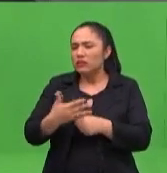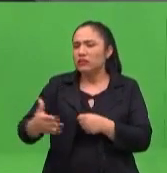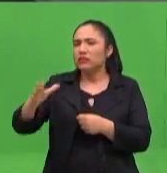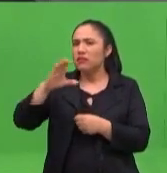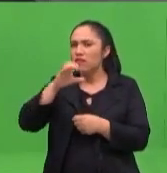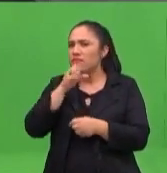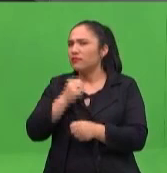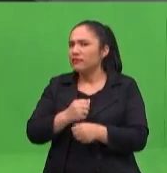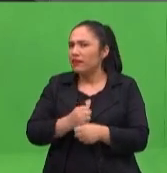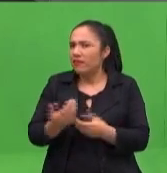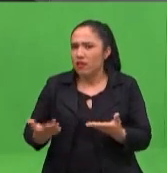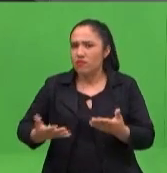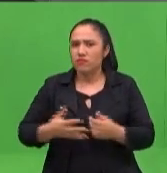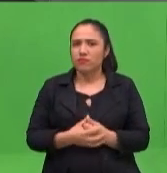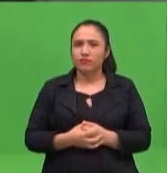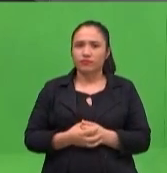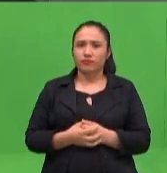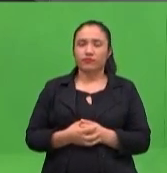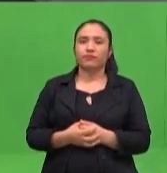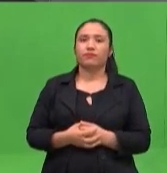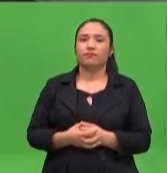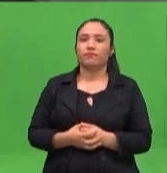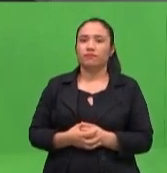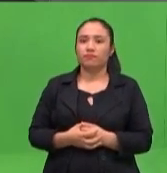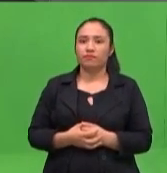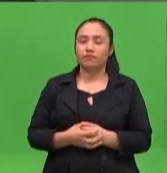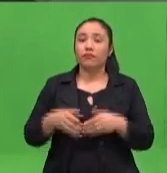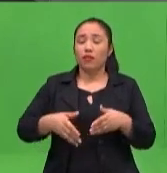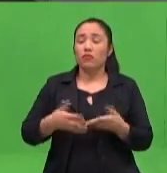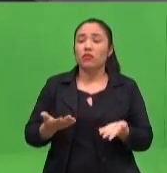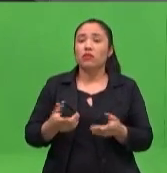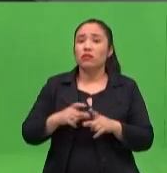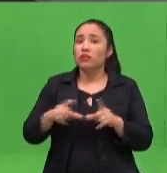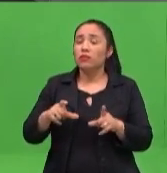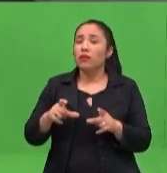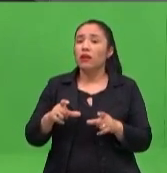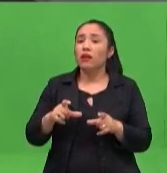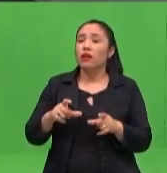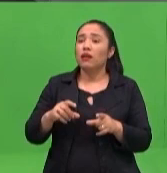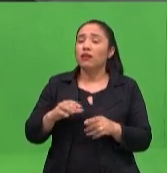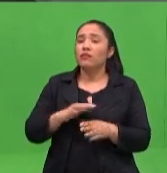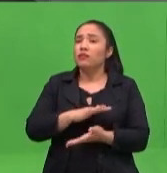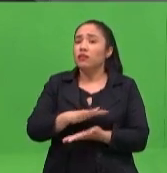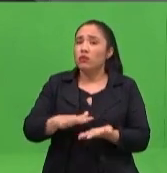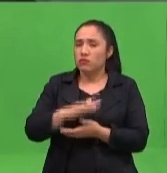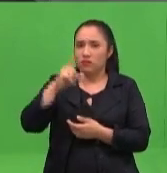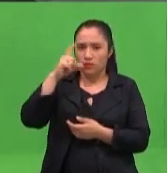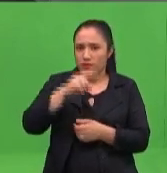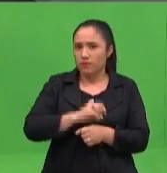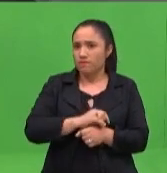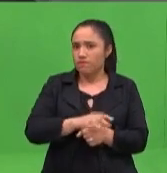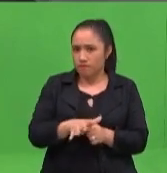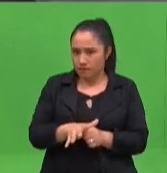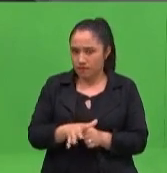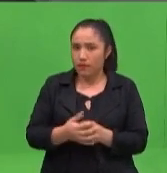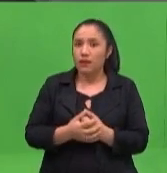desafiante, Yo que creo es que en momentos de crisis podemos convertir esos momentos de crisis en una catástrofe o podemos